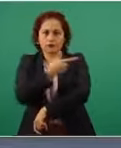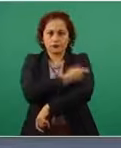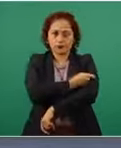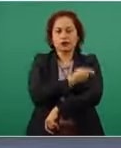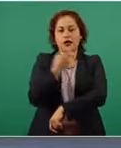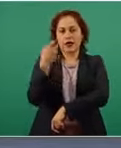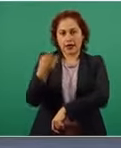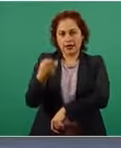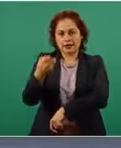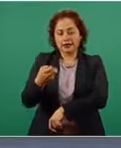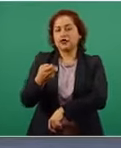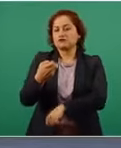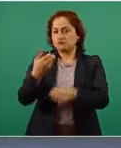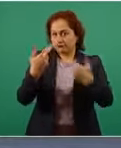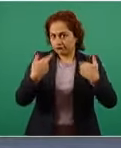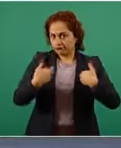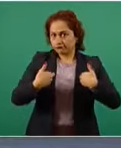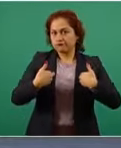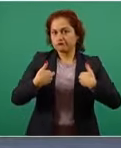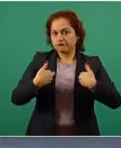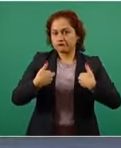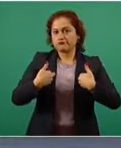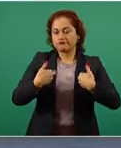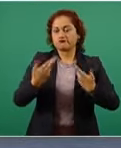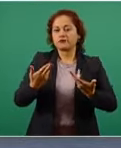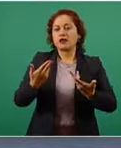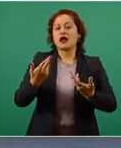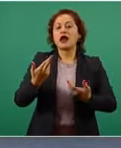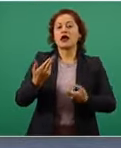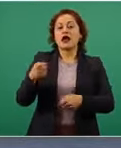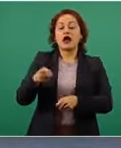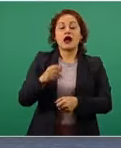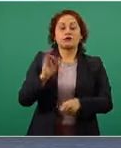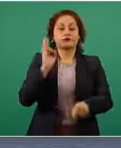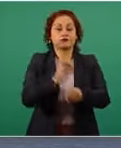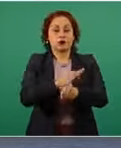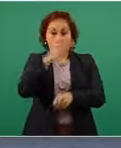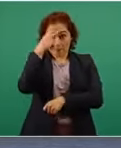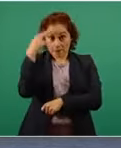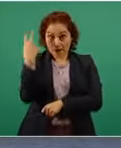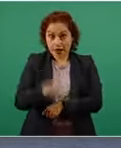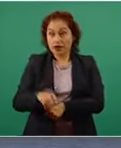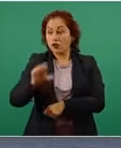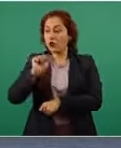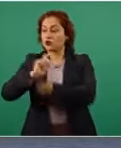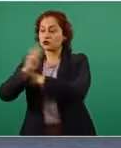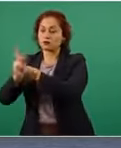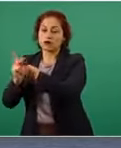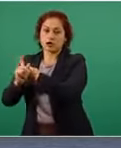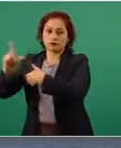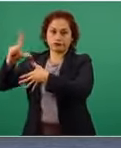Ahí se respetó la equidad entre todos los países de América Latina y el Caribe. Pfizer.